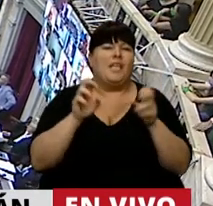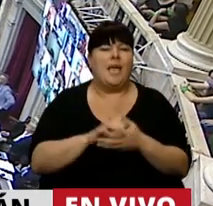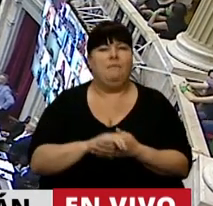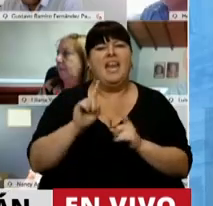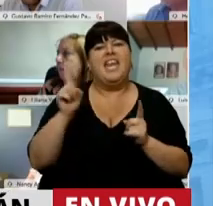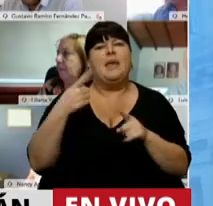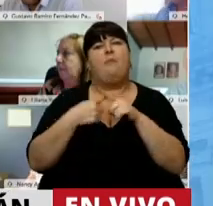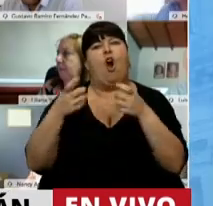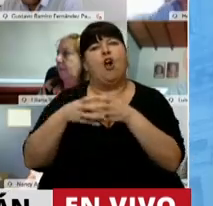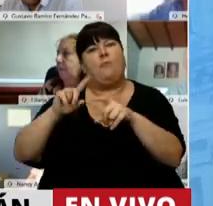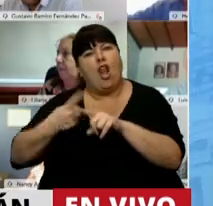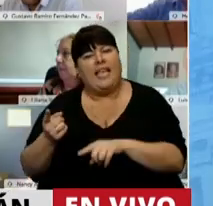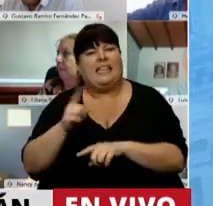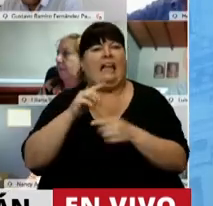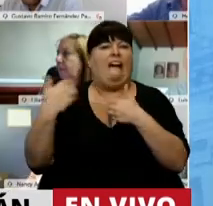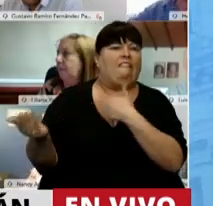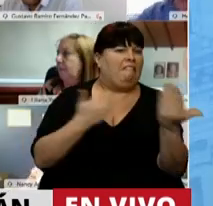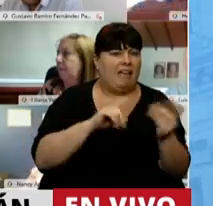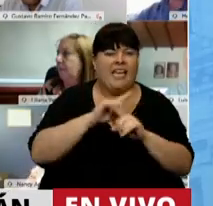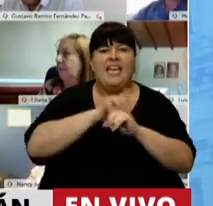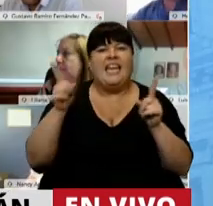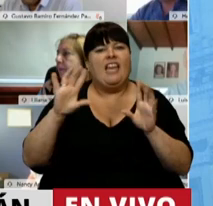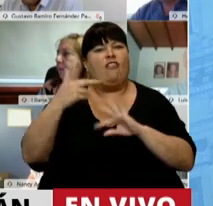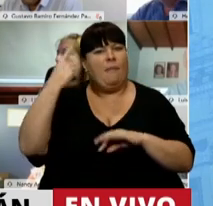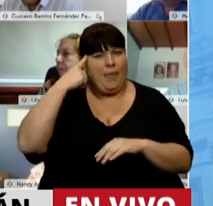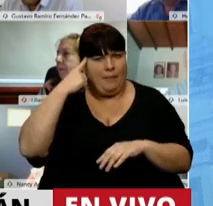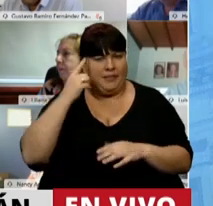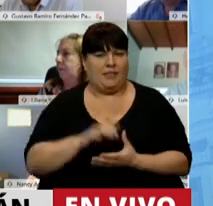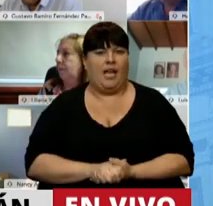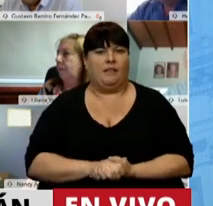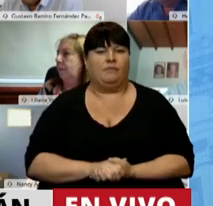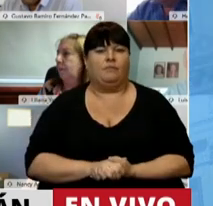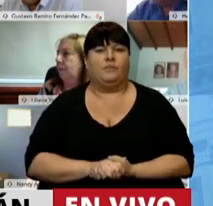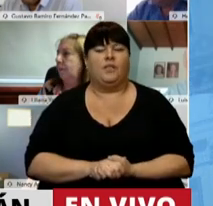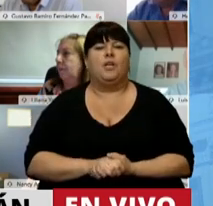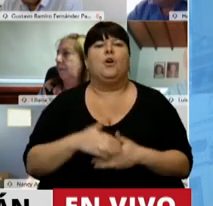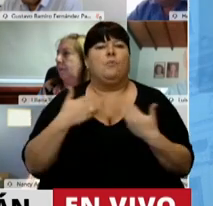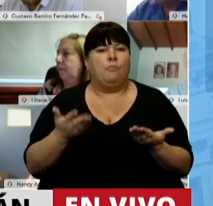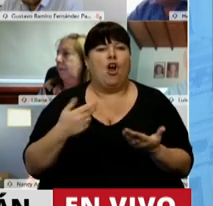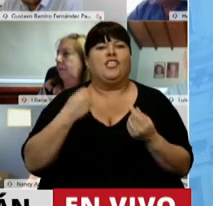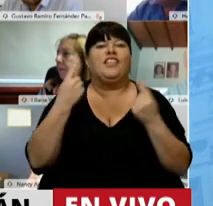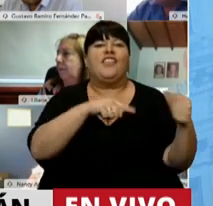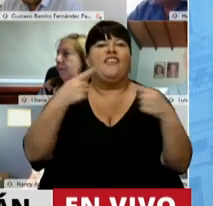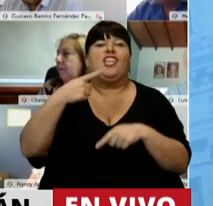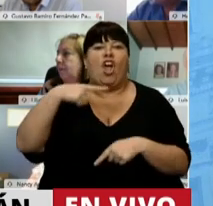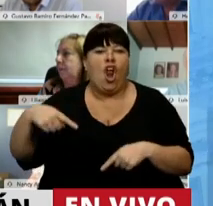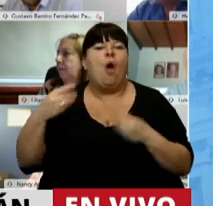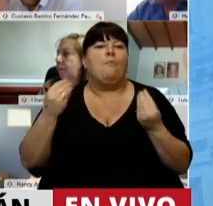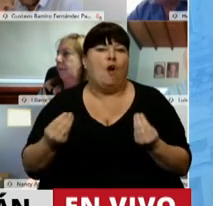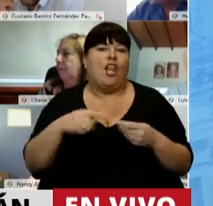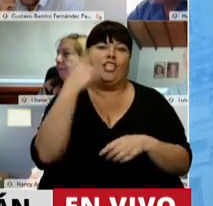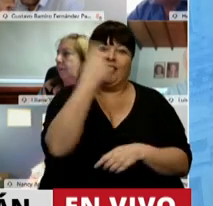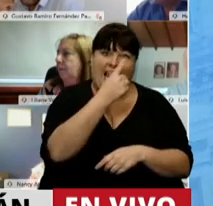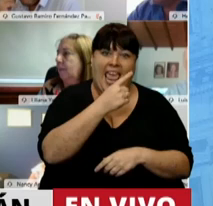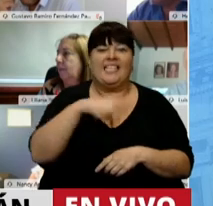partidaria, ni política, ni ideológica. Por eso nos diferenciamos por colores, por eso son los